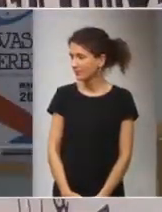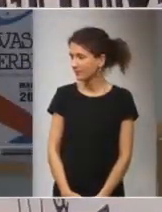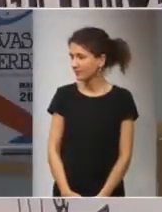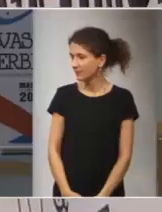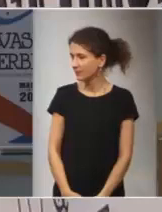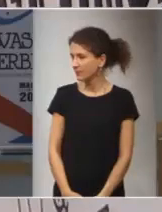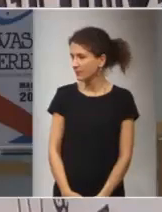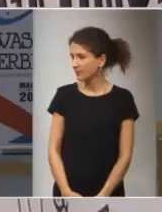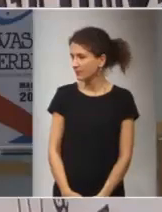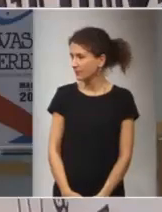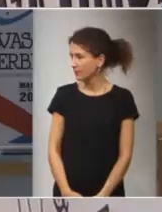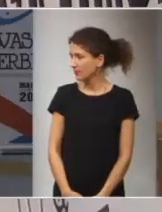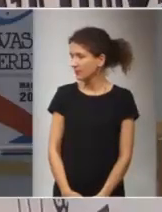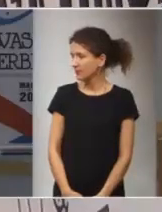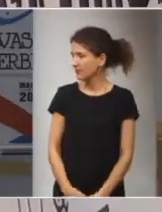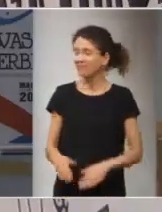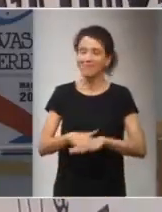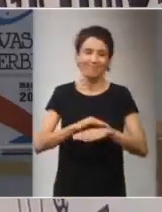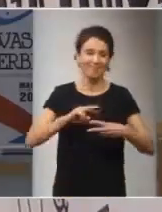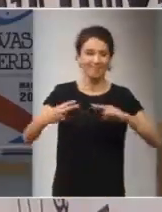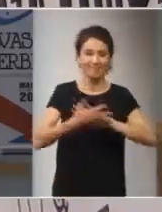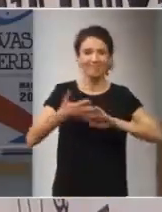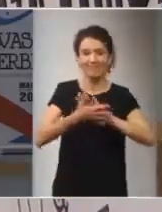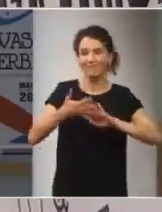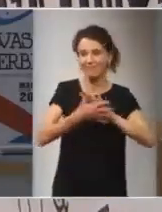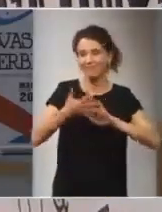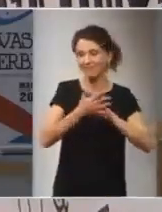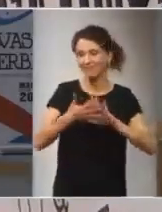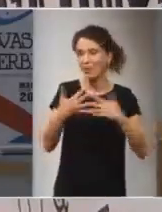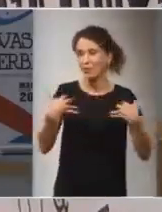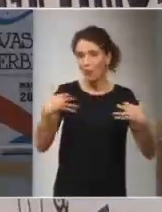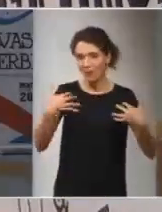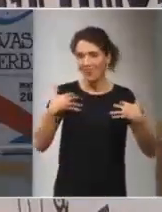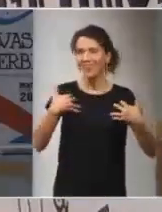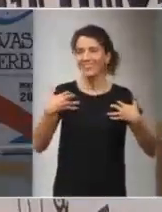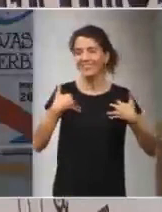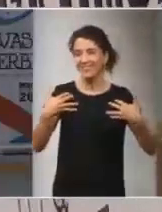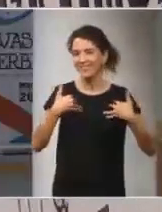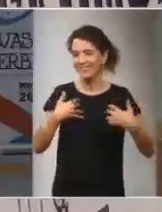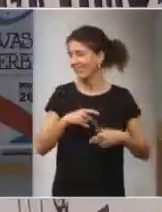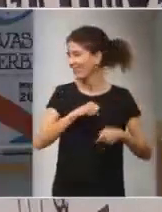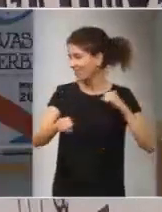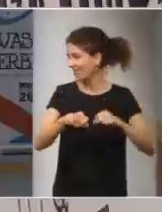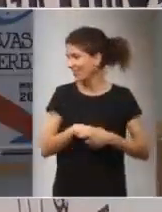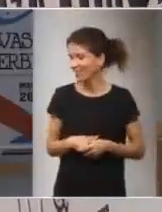los pobres traductores y nuestra amiga aquí están sufriendo infartos pero todo bien